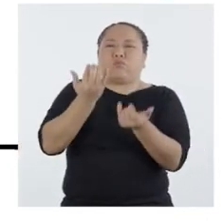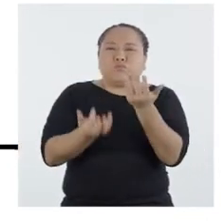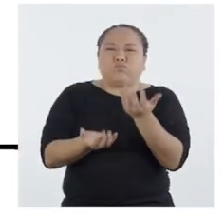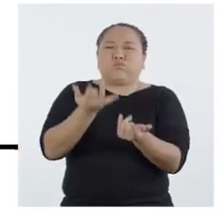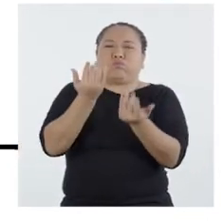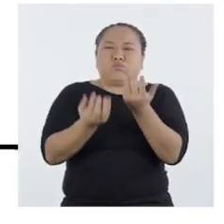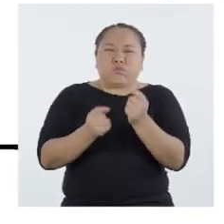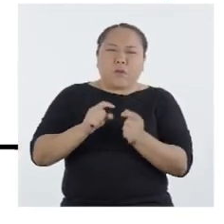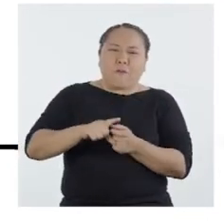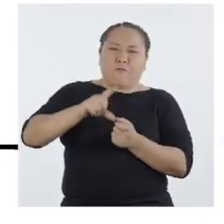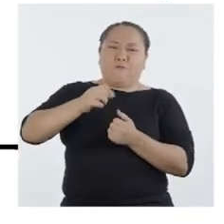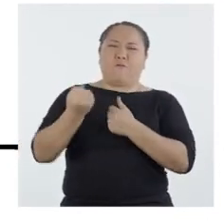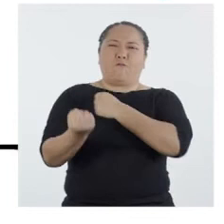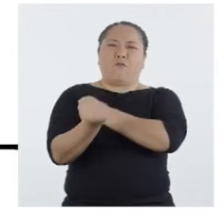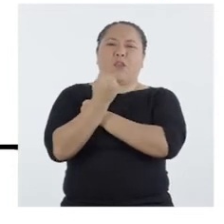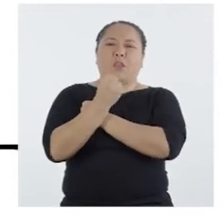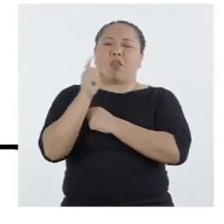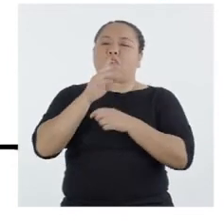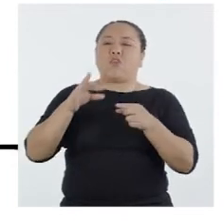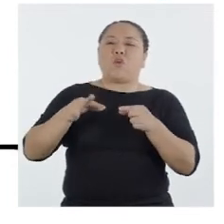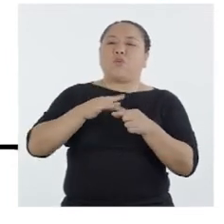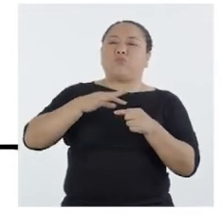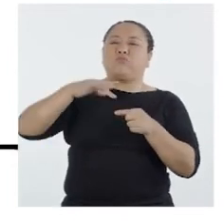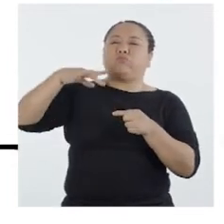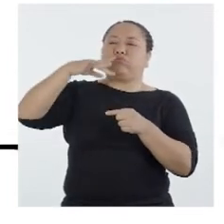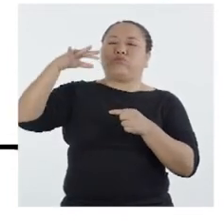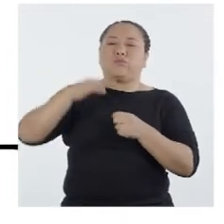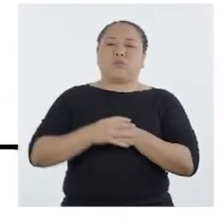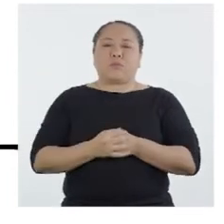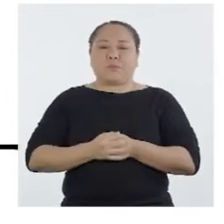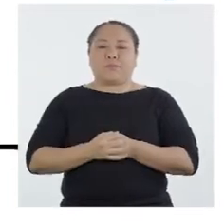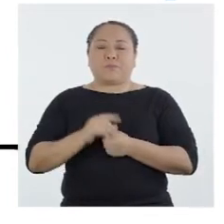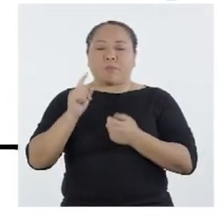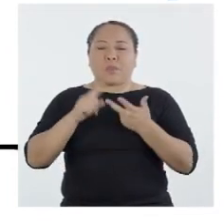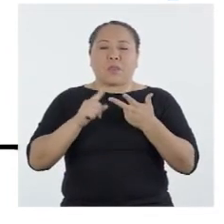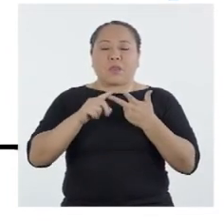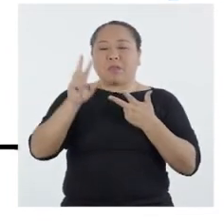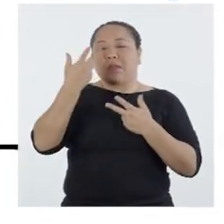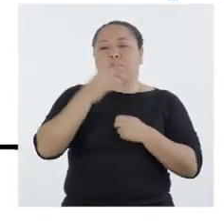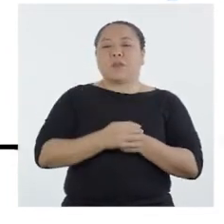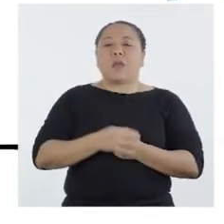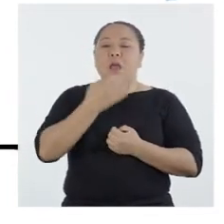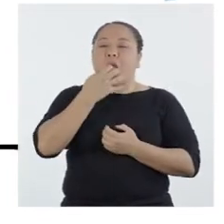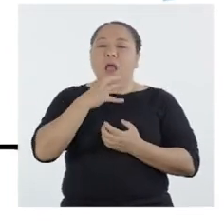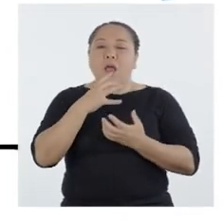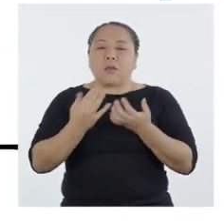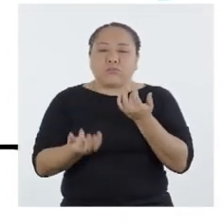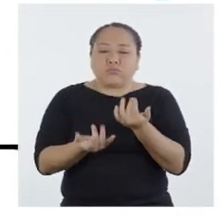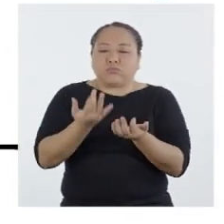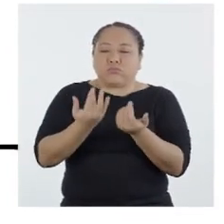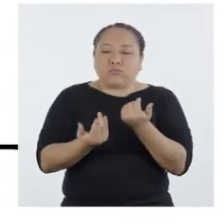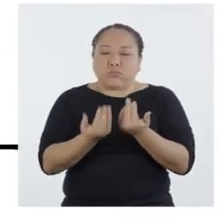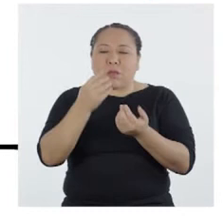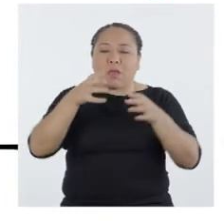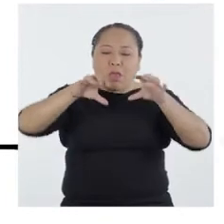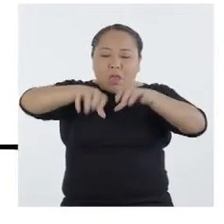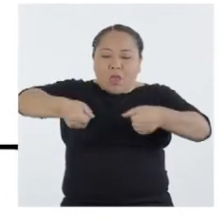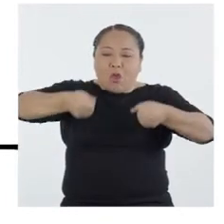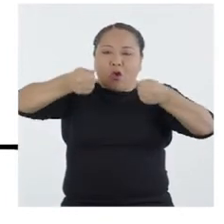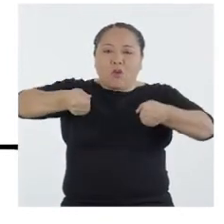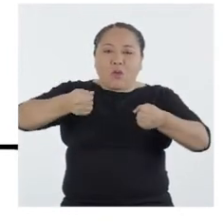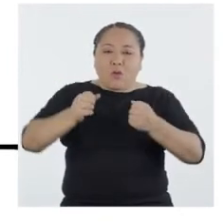llamas sean más calientes y evita que se produzca humo. Tercero, el calor del fuego toca la olla.